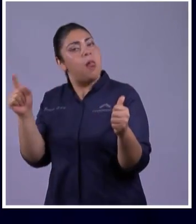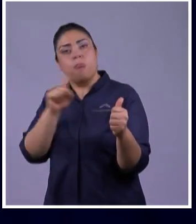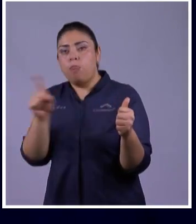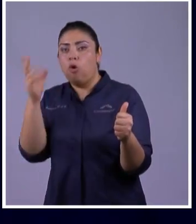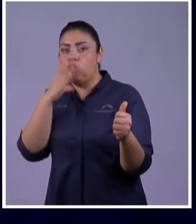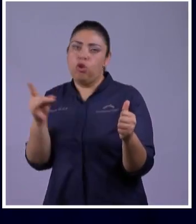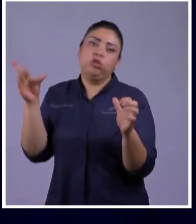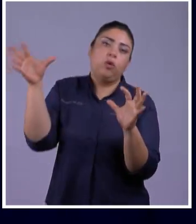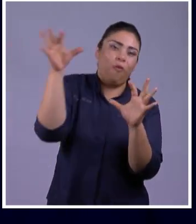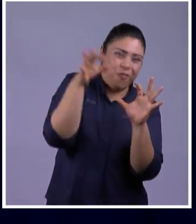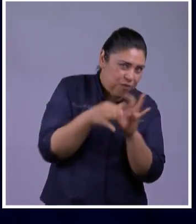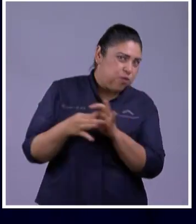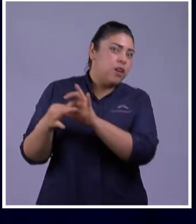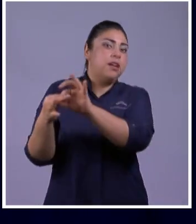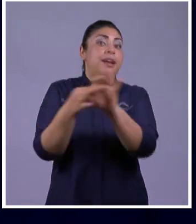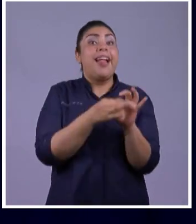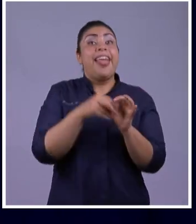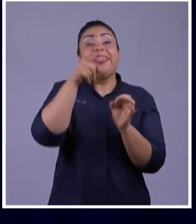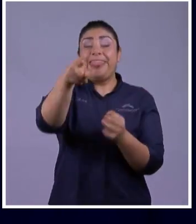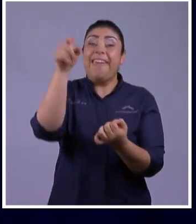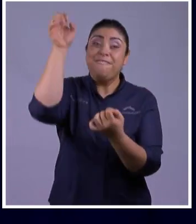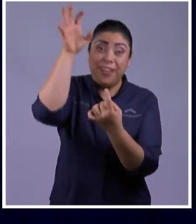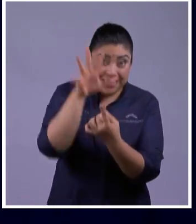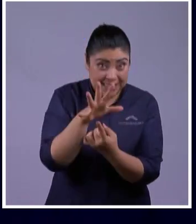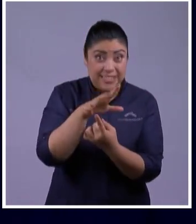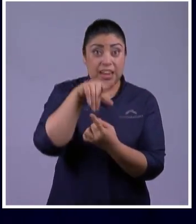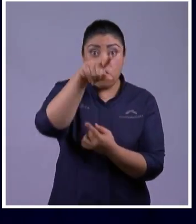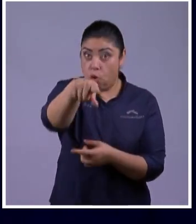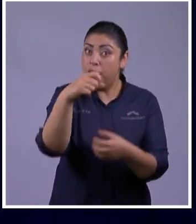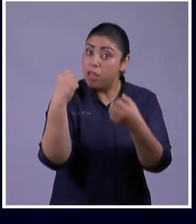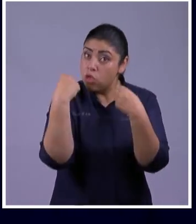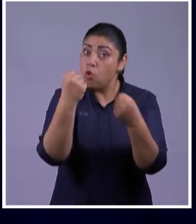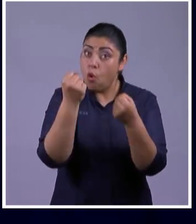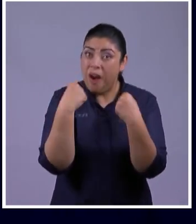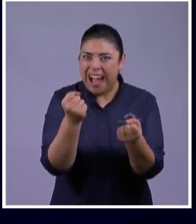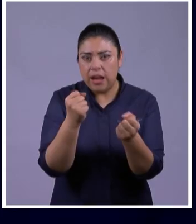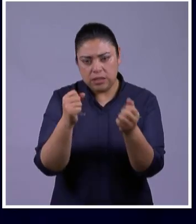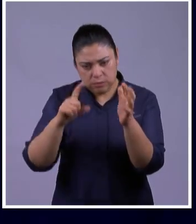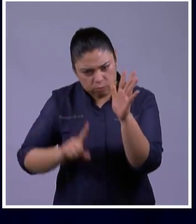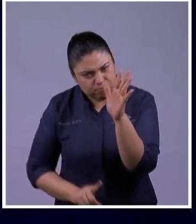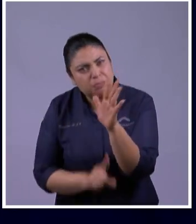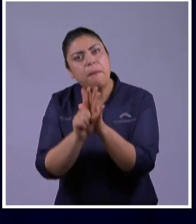Sino que te bendecirá Para que lo que emprendas Salga bien